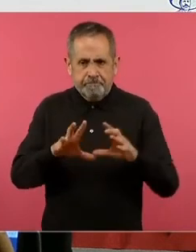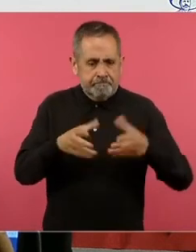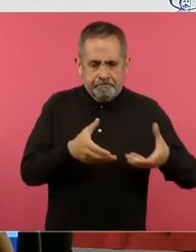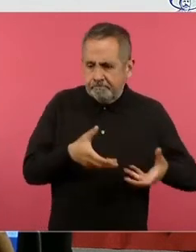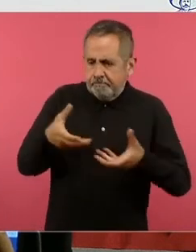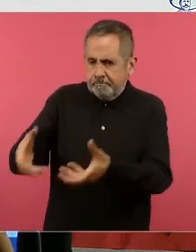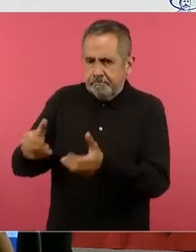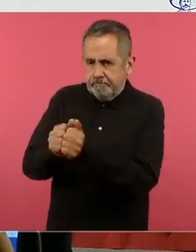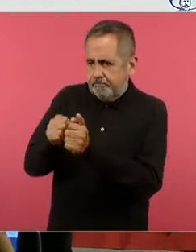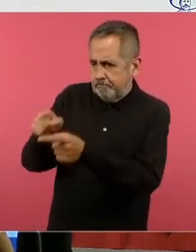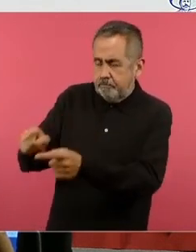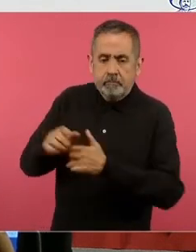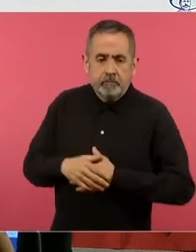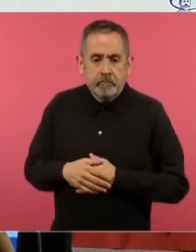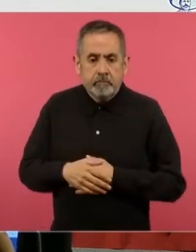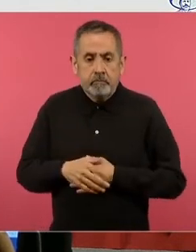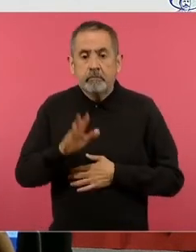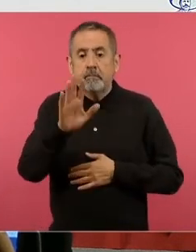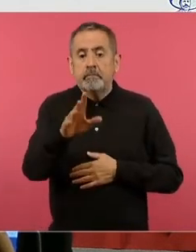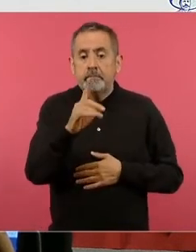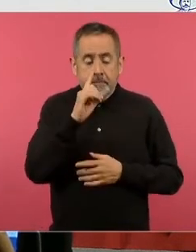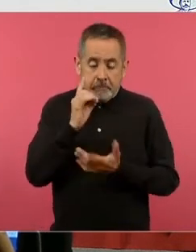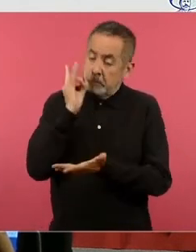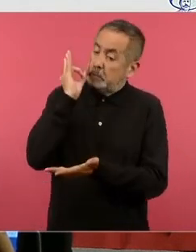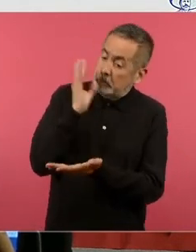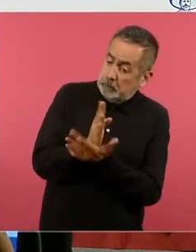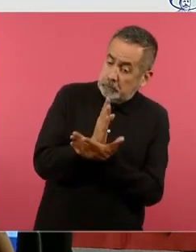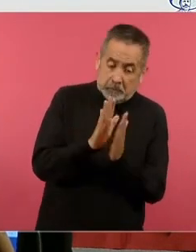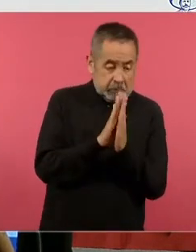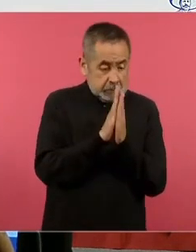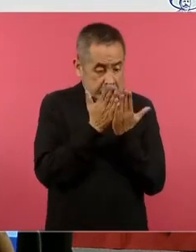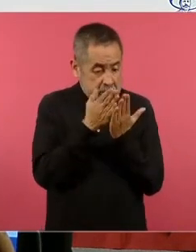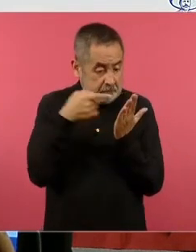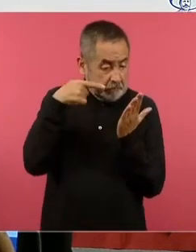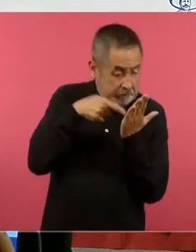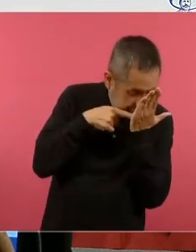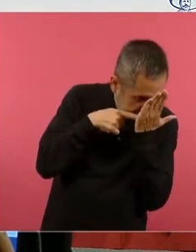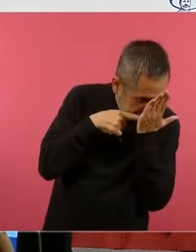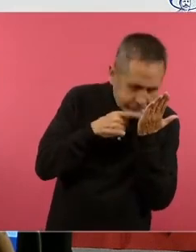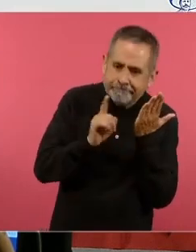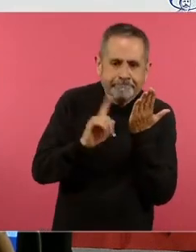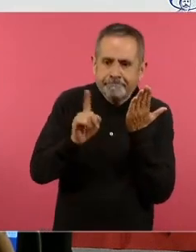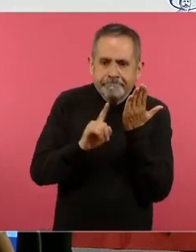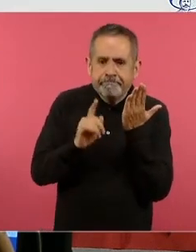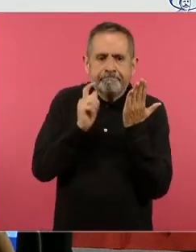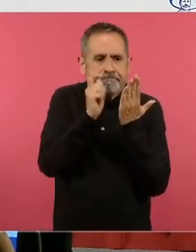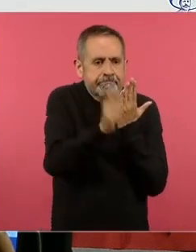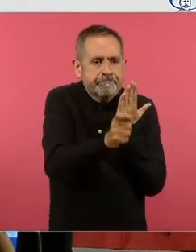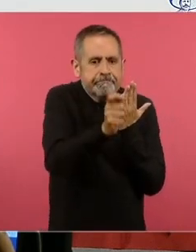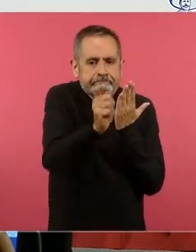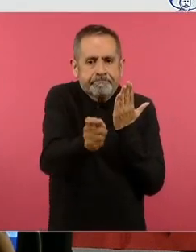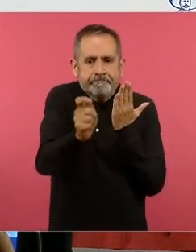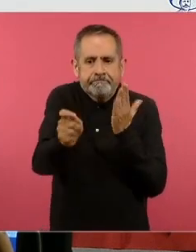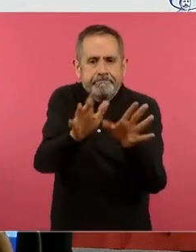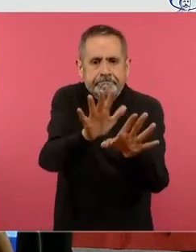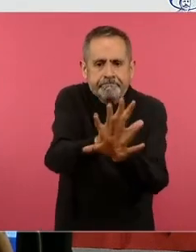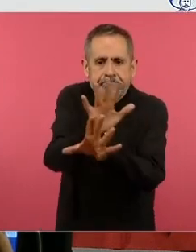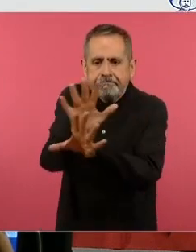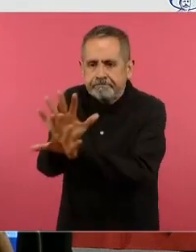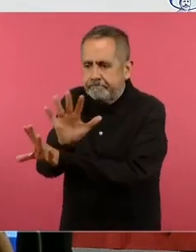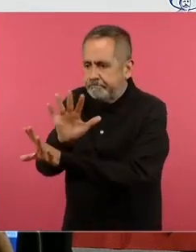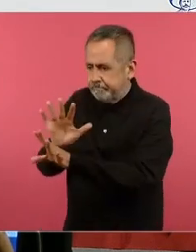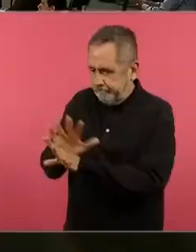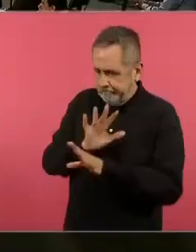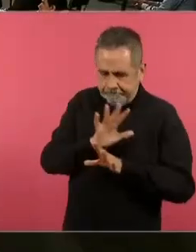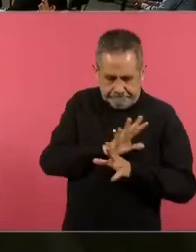ver nada más los libros de texto esto es lo que quiero decir si no entendemos estos cambios que se están haciendo difícilmente